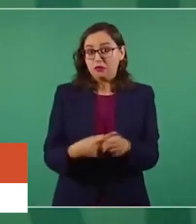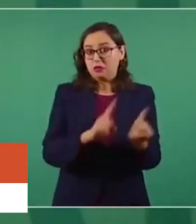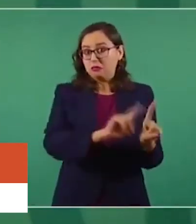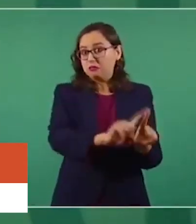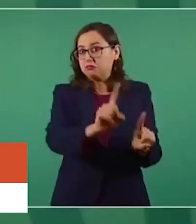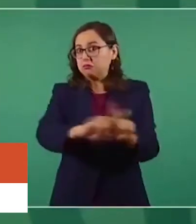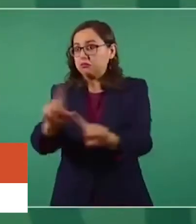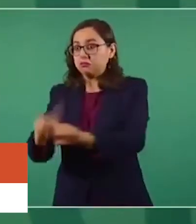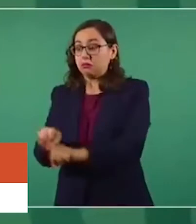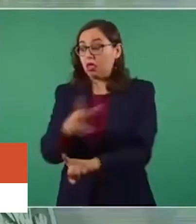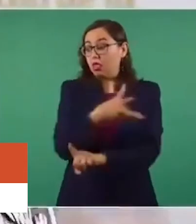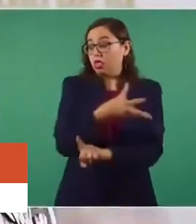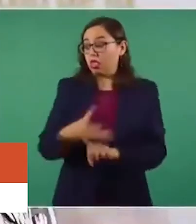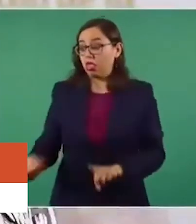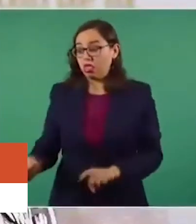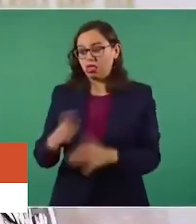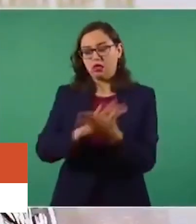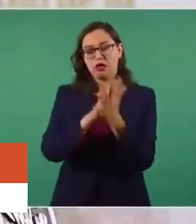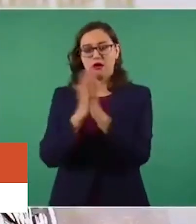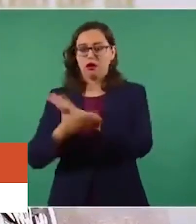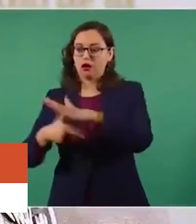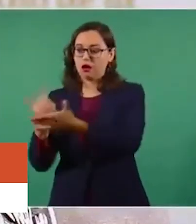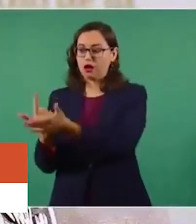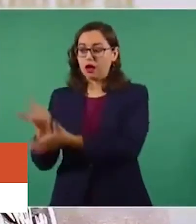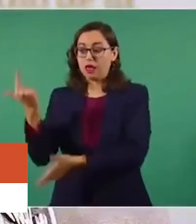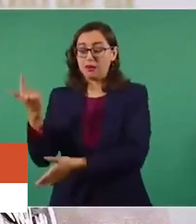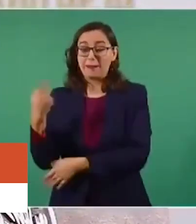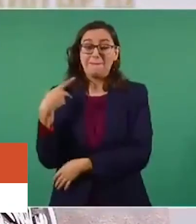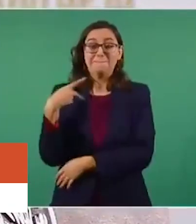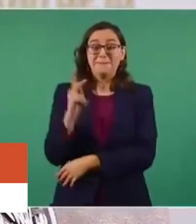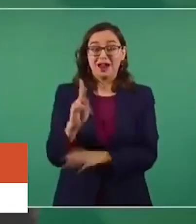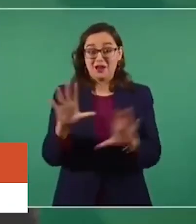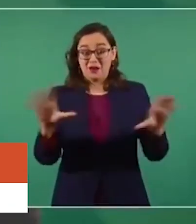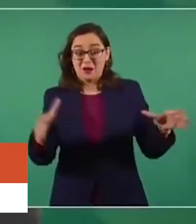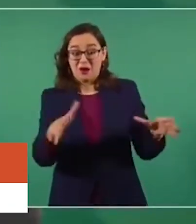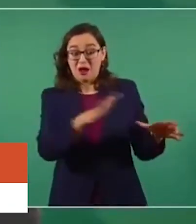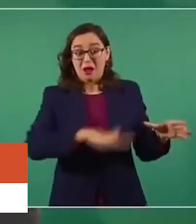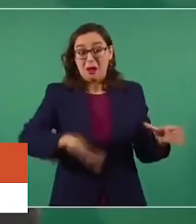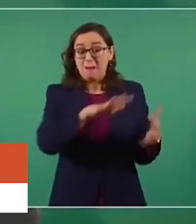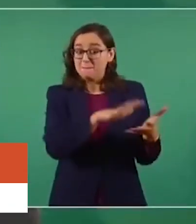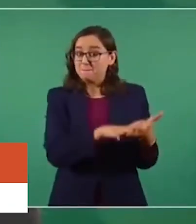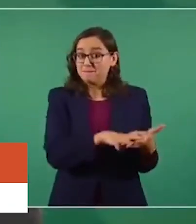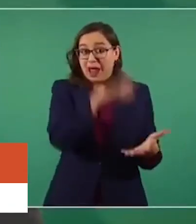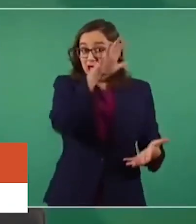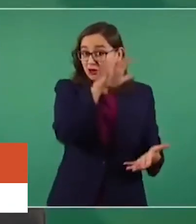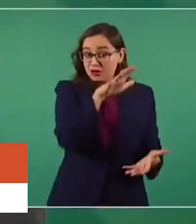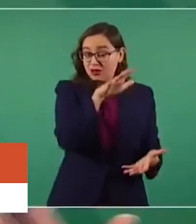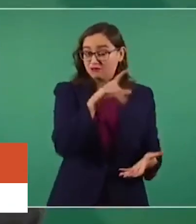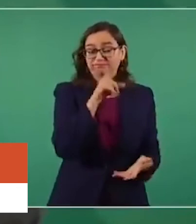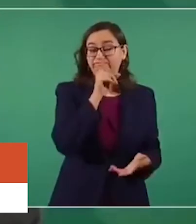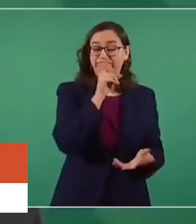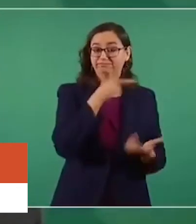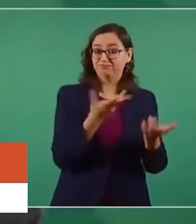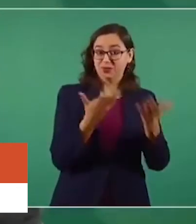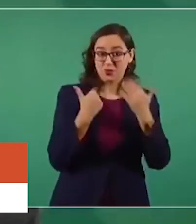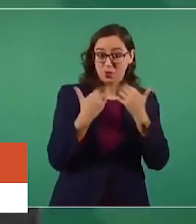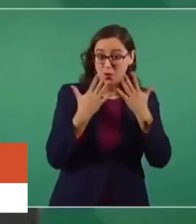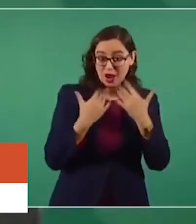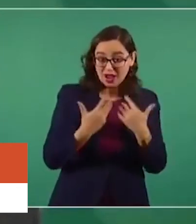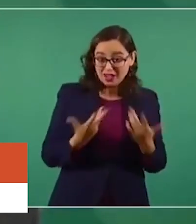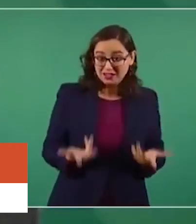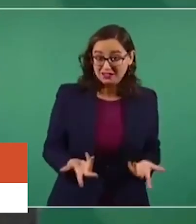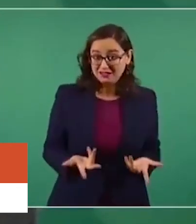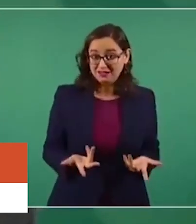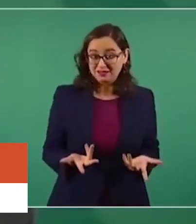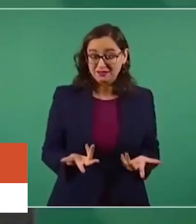conjunto de la población escolar no tiene estas condiciones de salud, entonces eso no